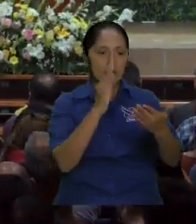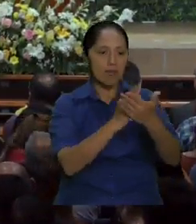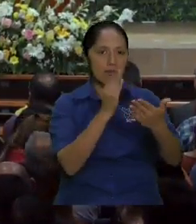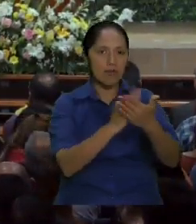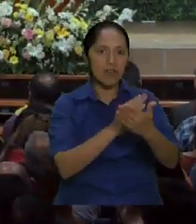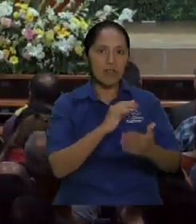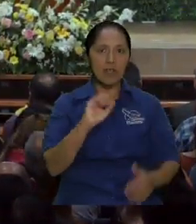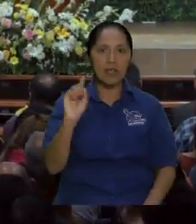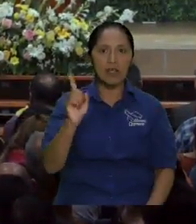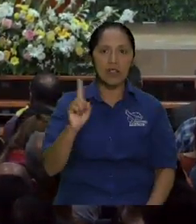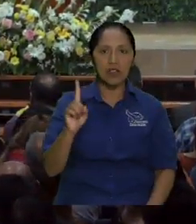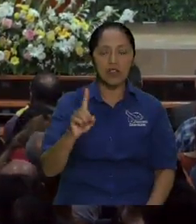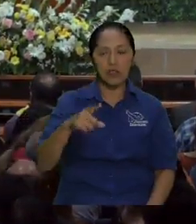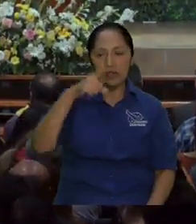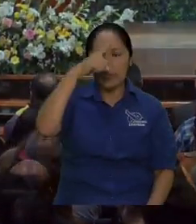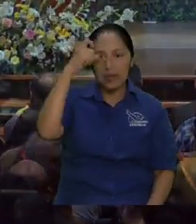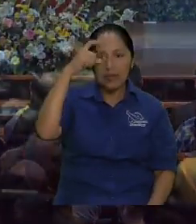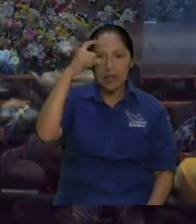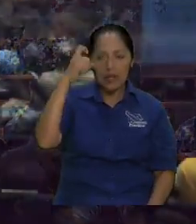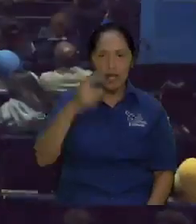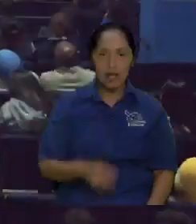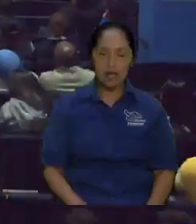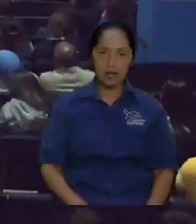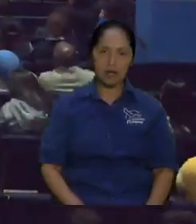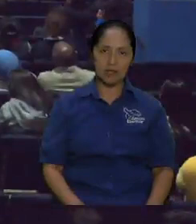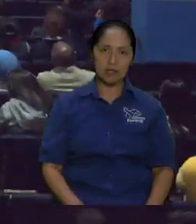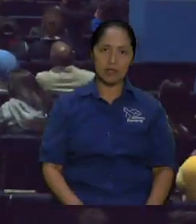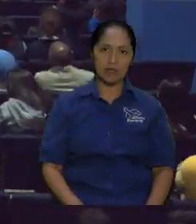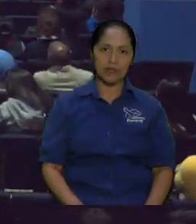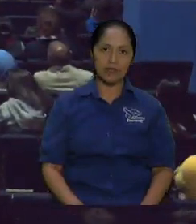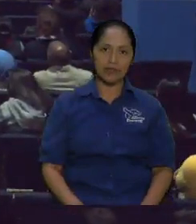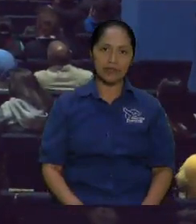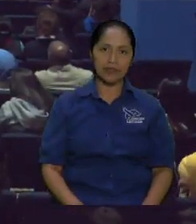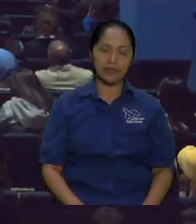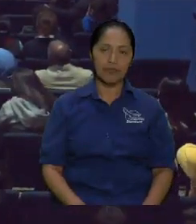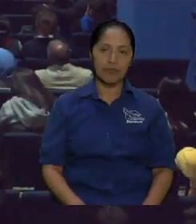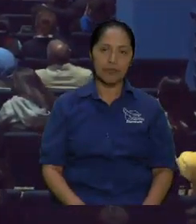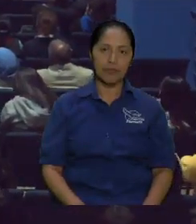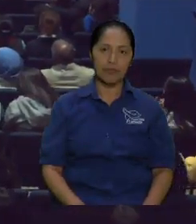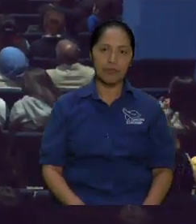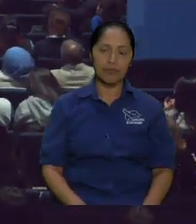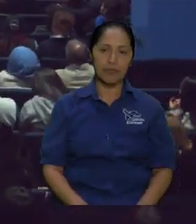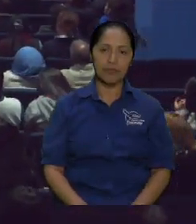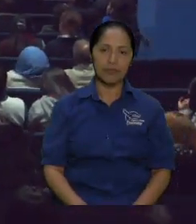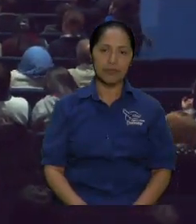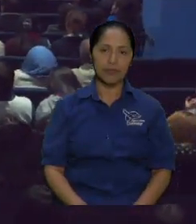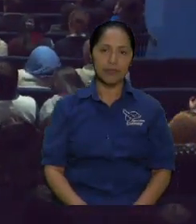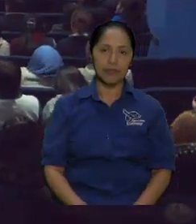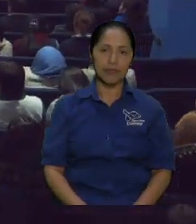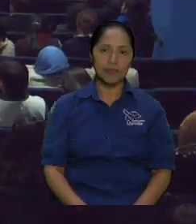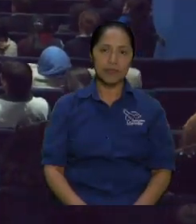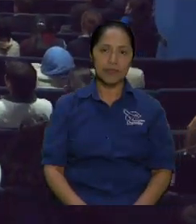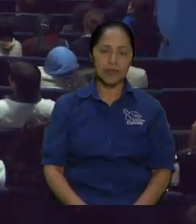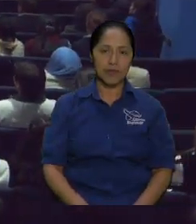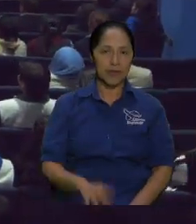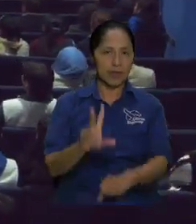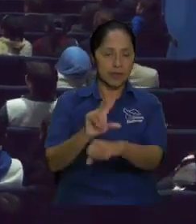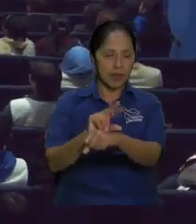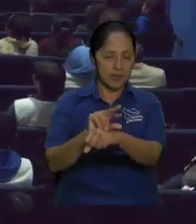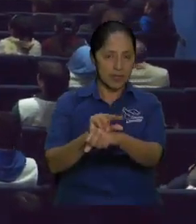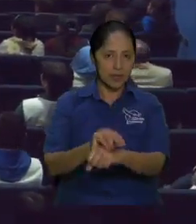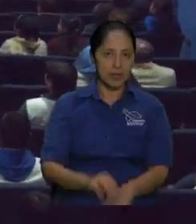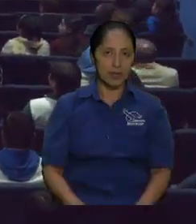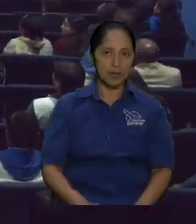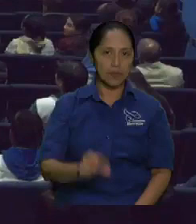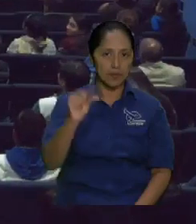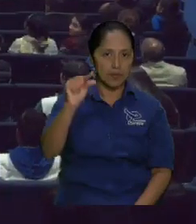se va asimilando de una manera distinta así rapidito ya vamos a orar dentro de ya voy a lanzar la flecha pero en un